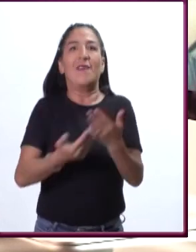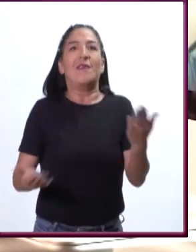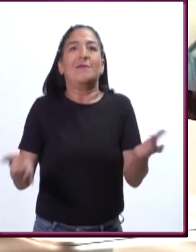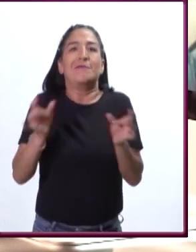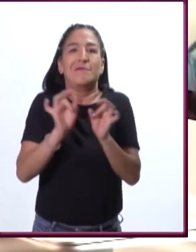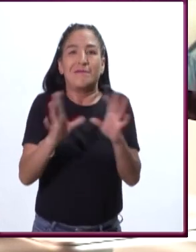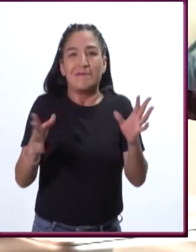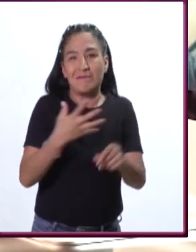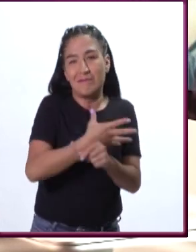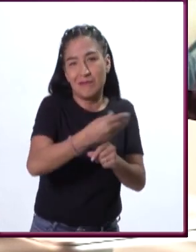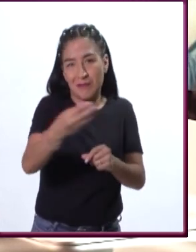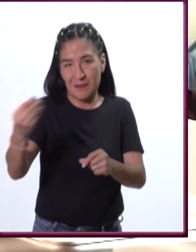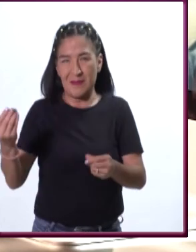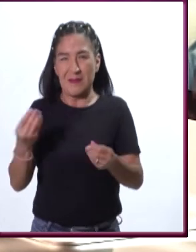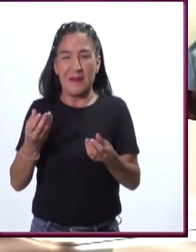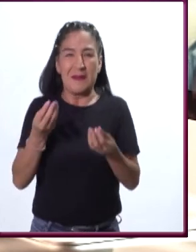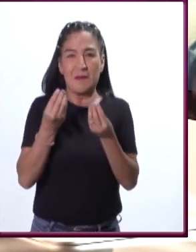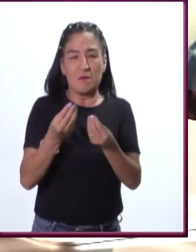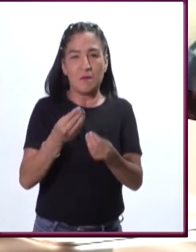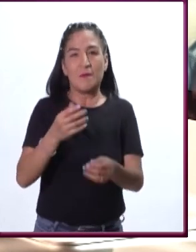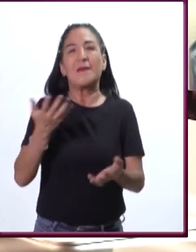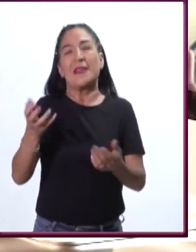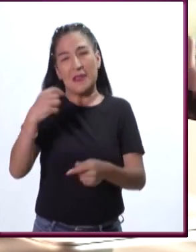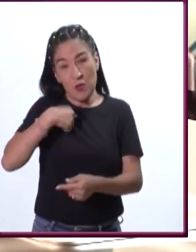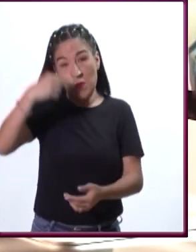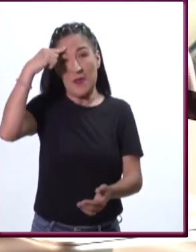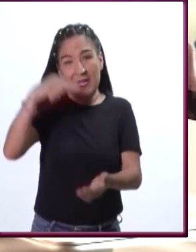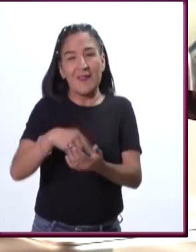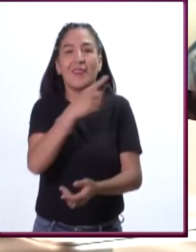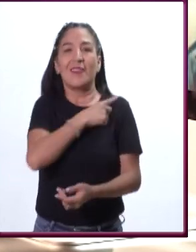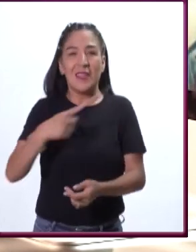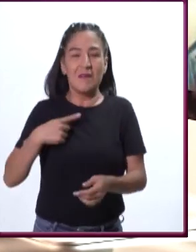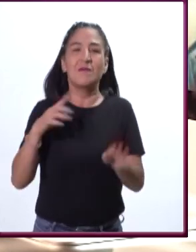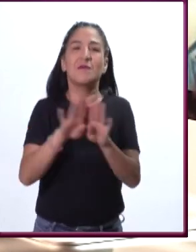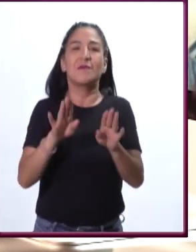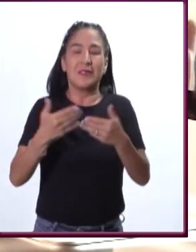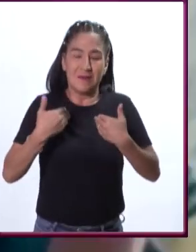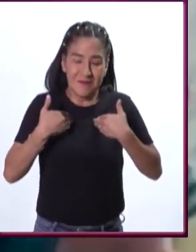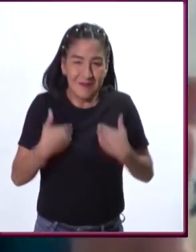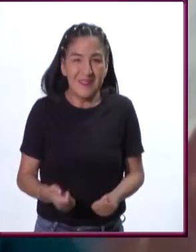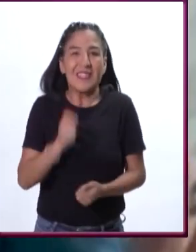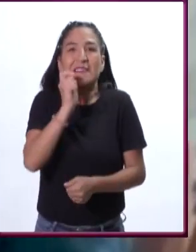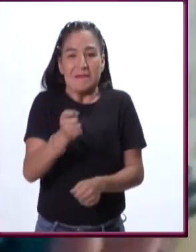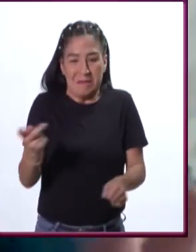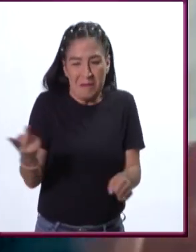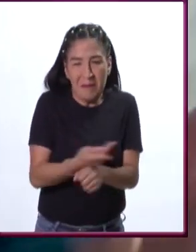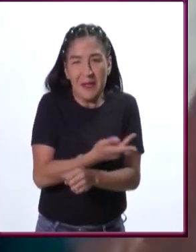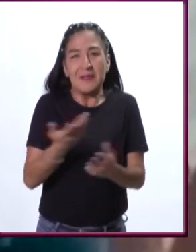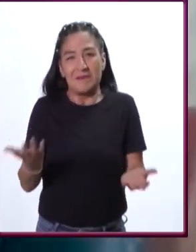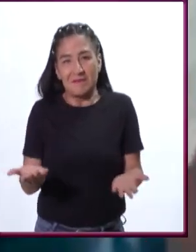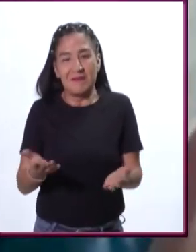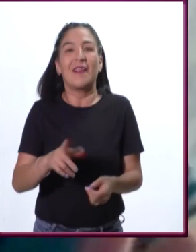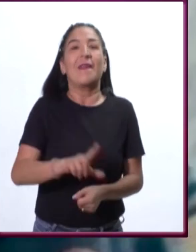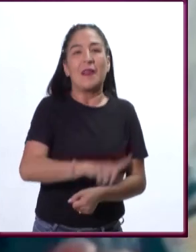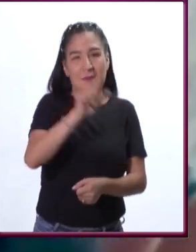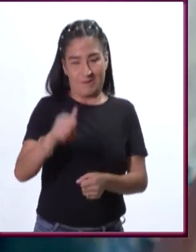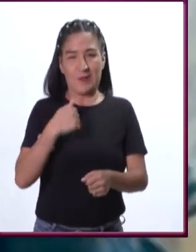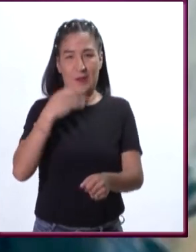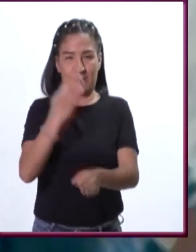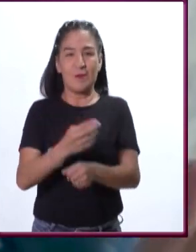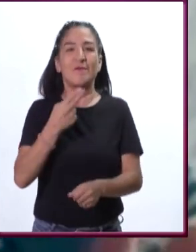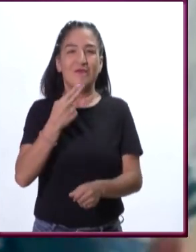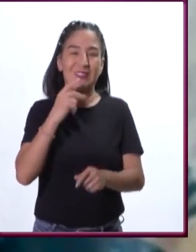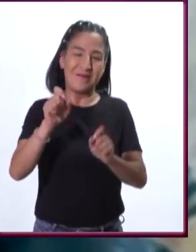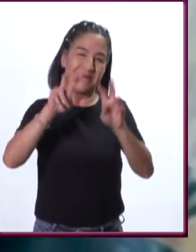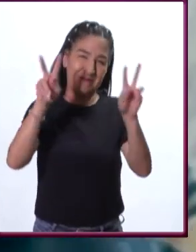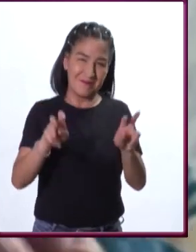lo más importante que hay que hacer es entender qué es lo que está pasando. Y después, voy a usar una frase